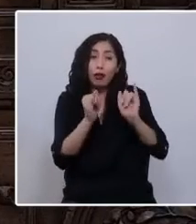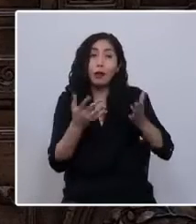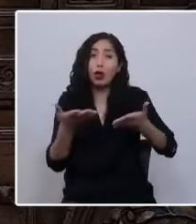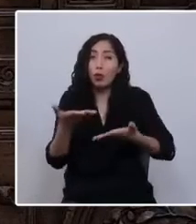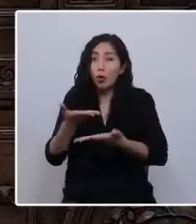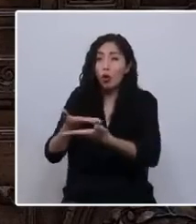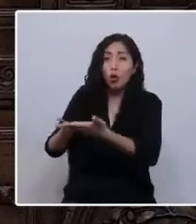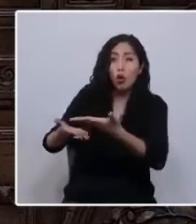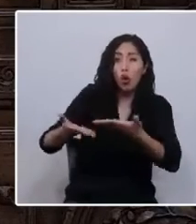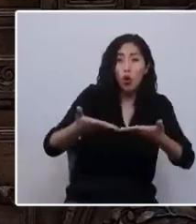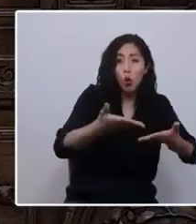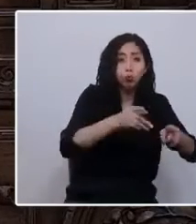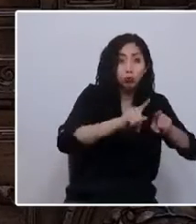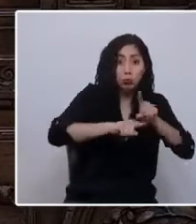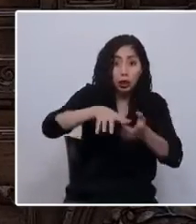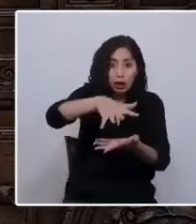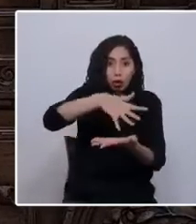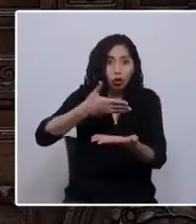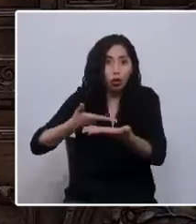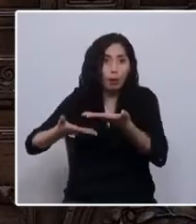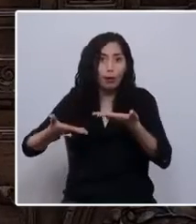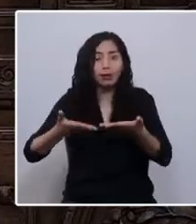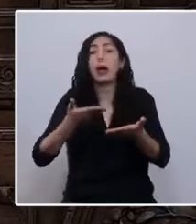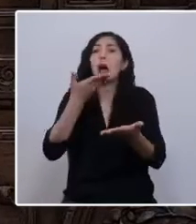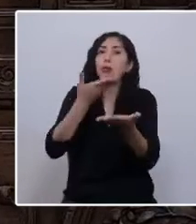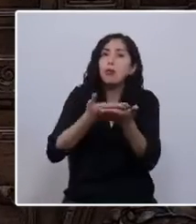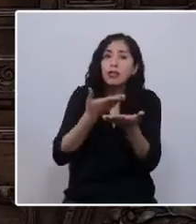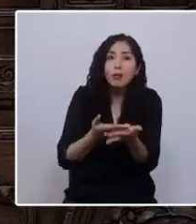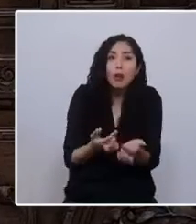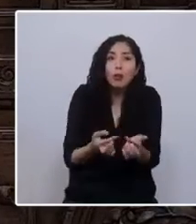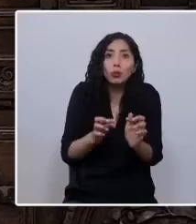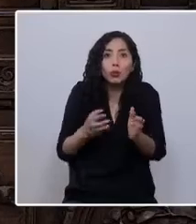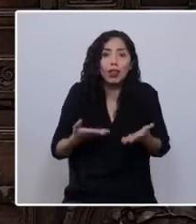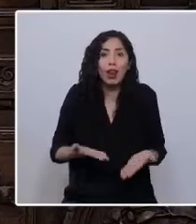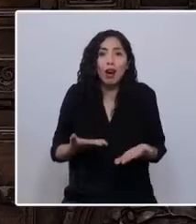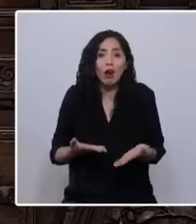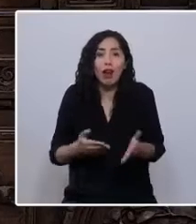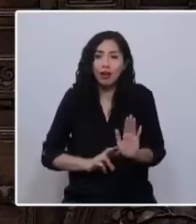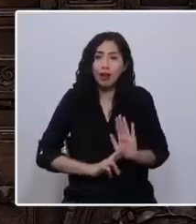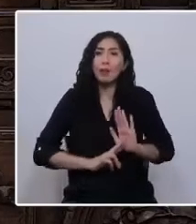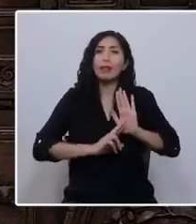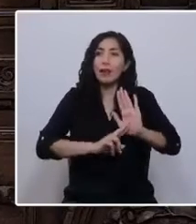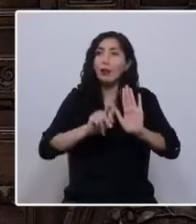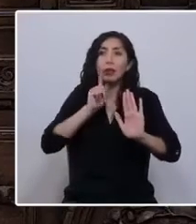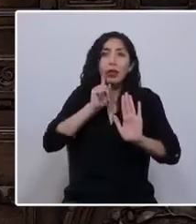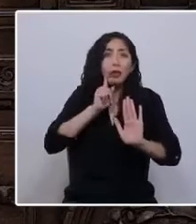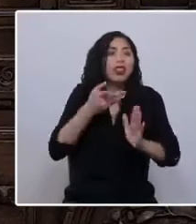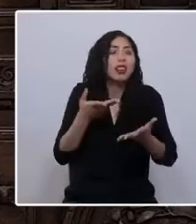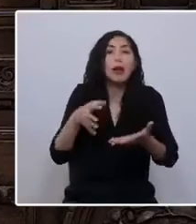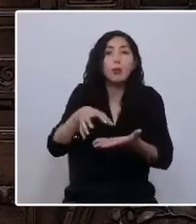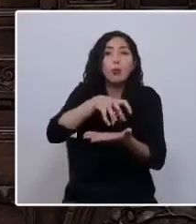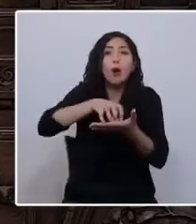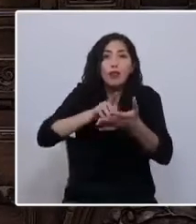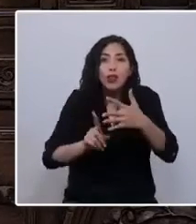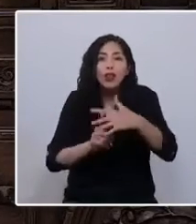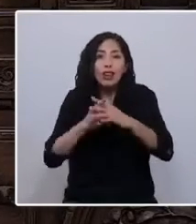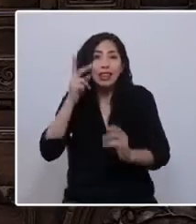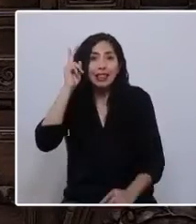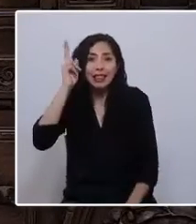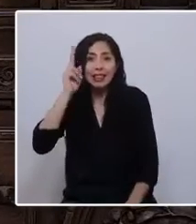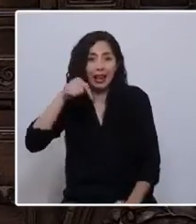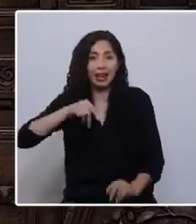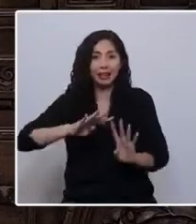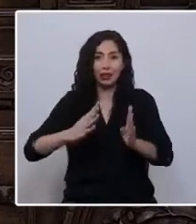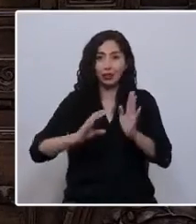que compartimos. Aprovechemos la maravillosa oportunidad de tener a los representantes de nuestros pueblos indígenas en esta convención para